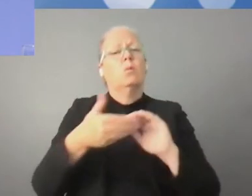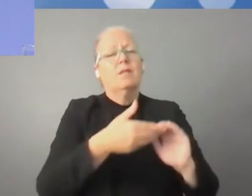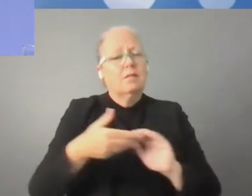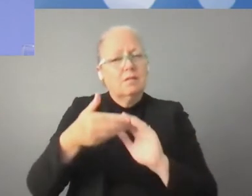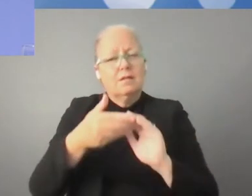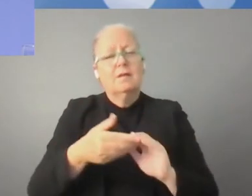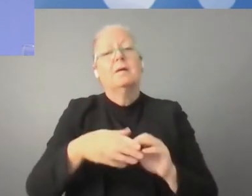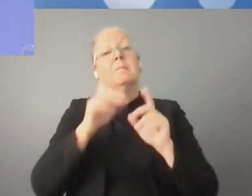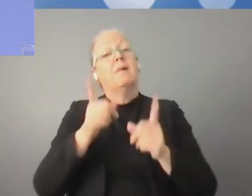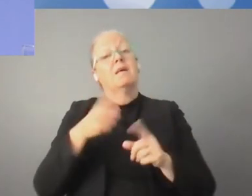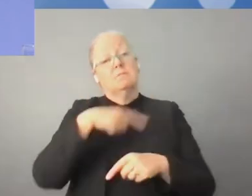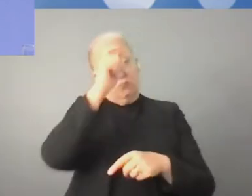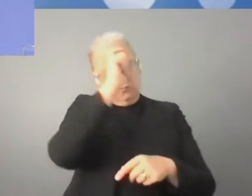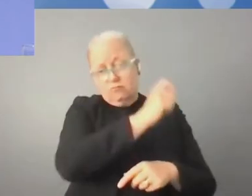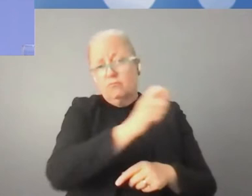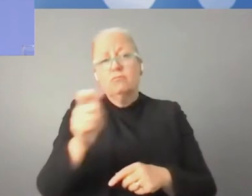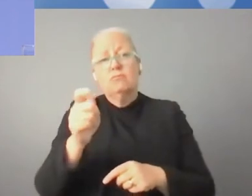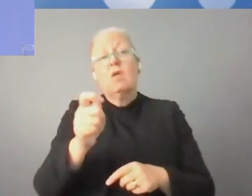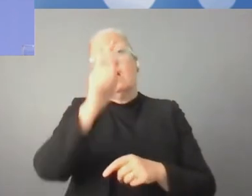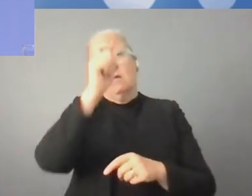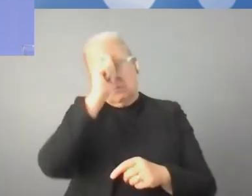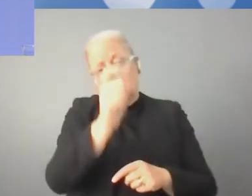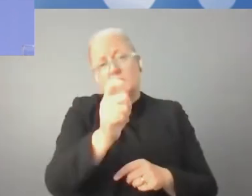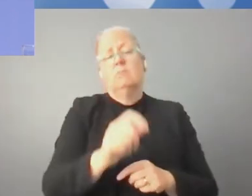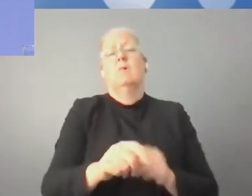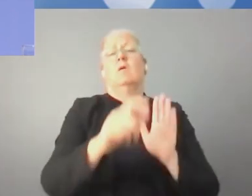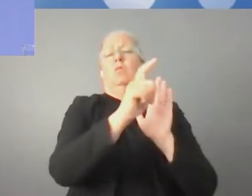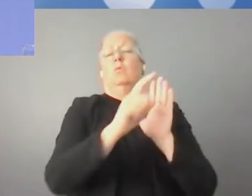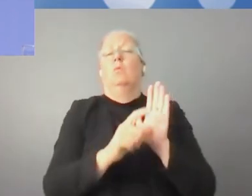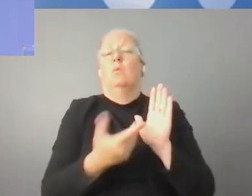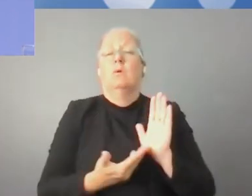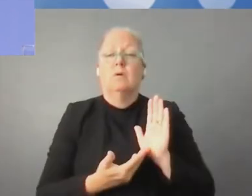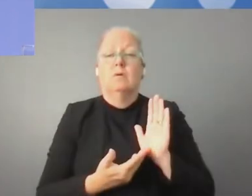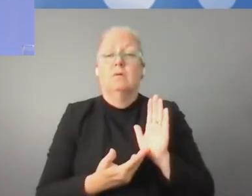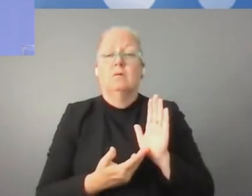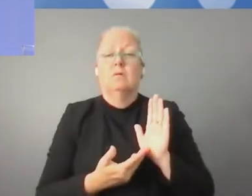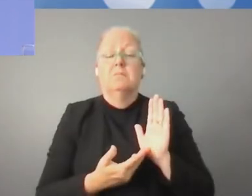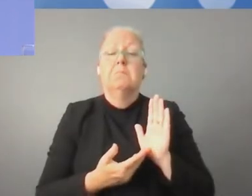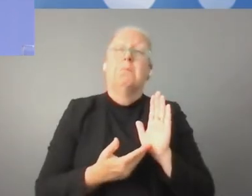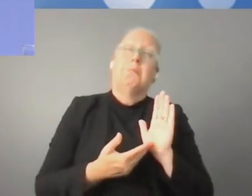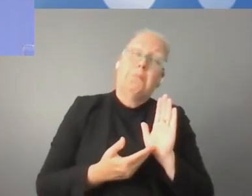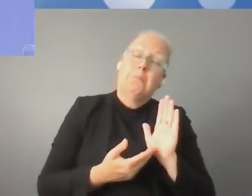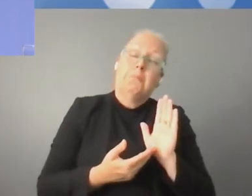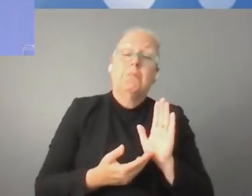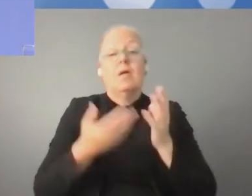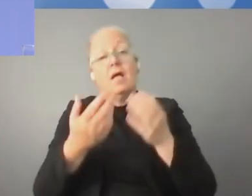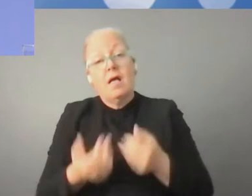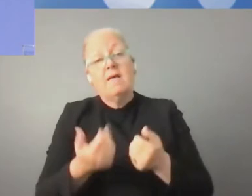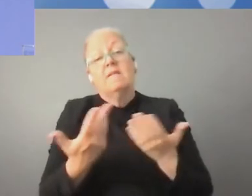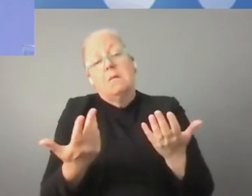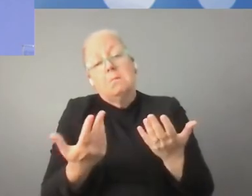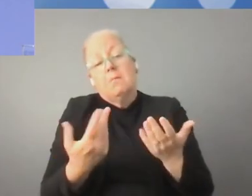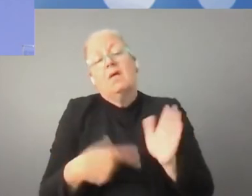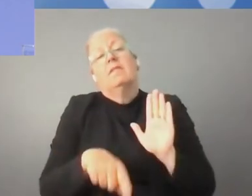Porque hay también regulaciones que no son las mejores en cuanto a la regulación de